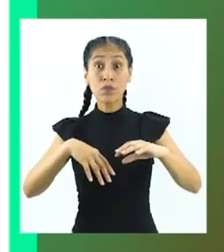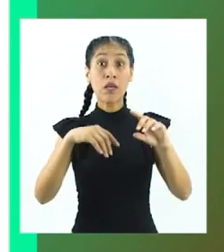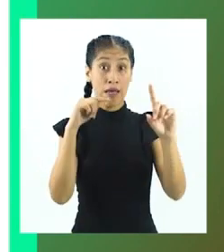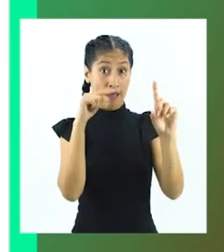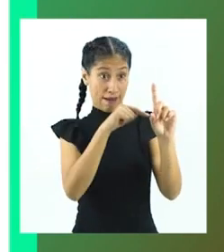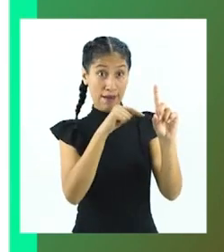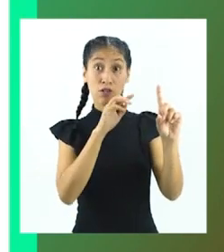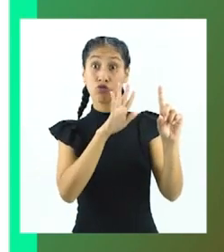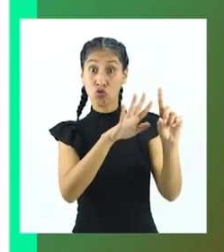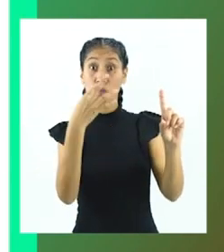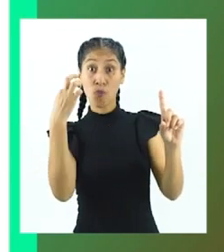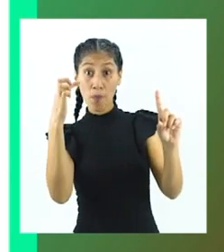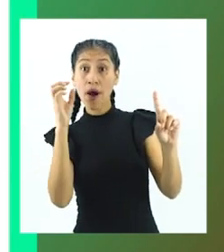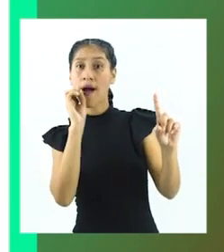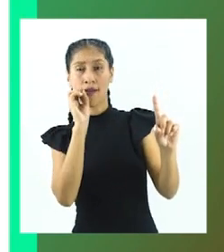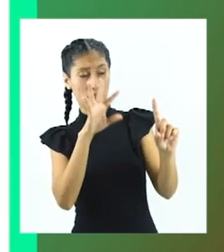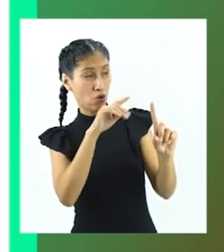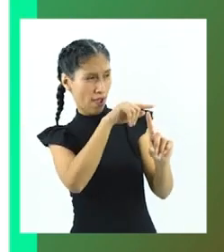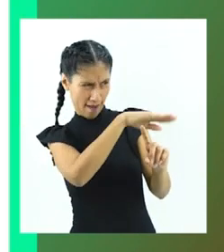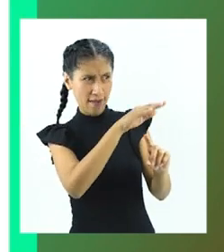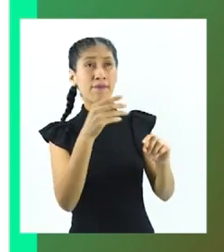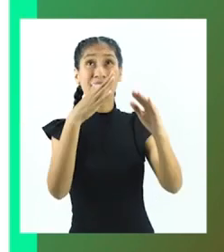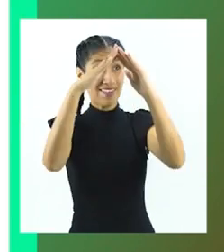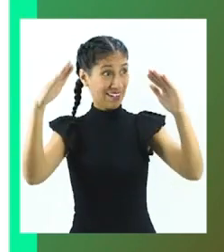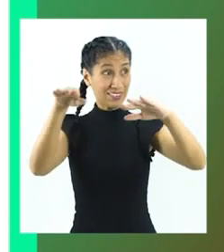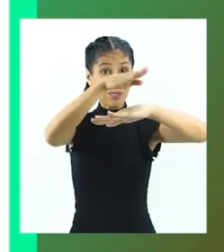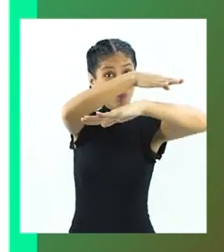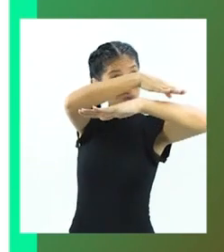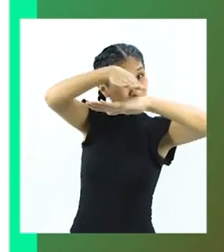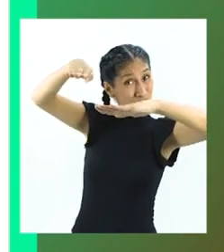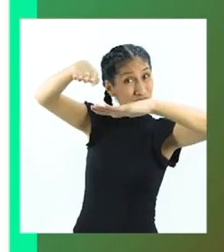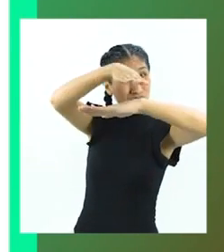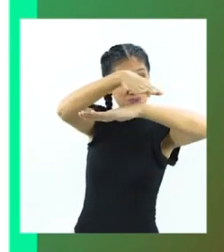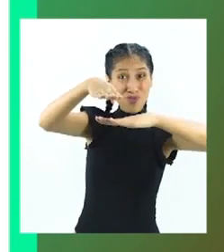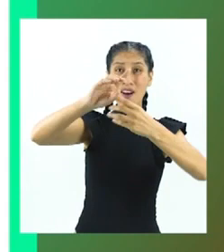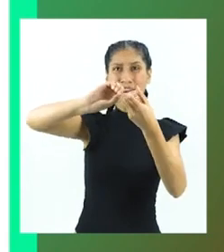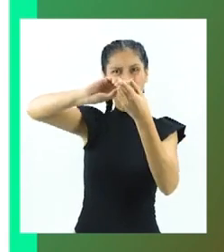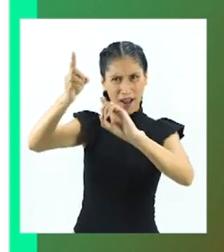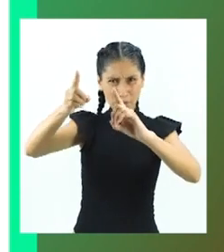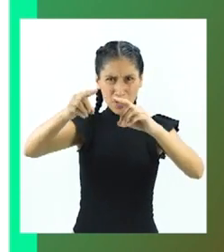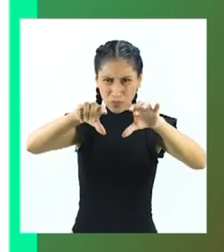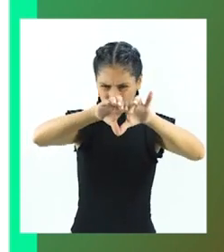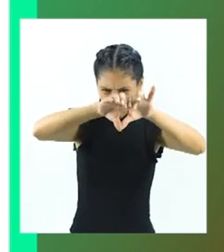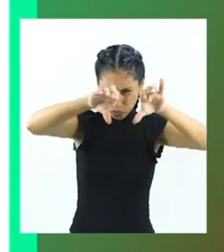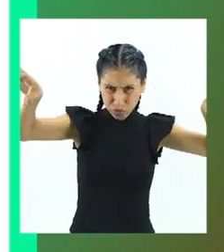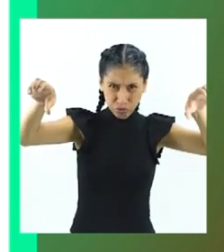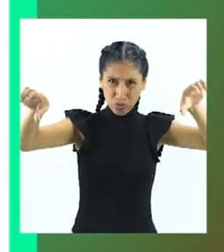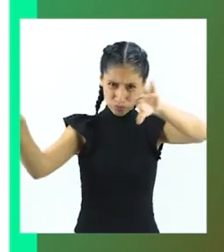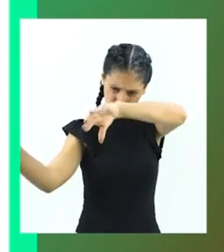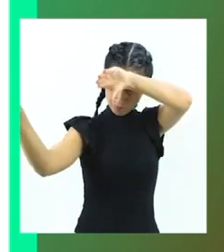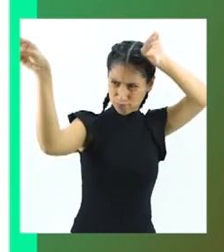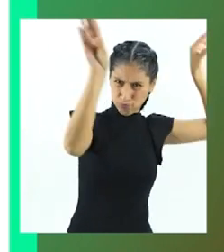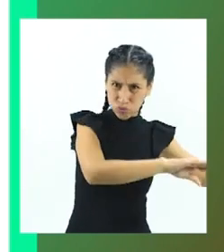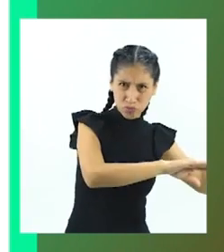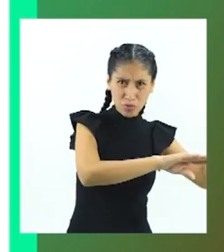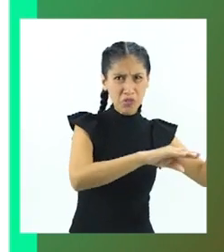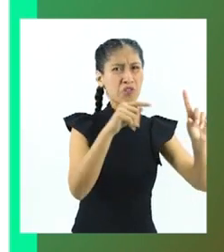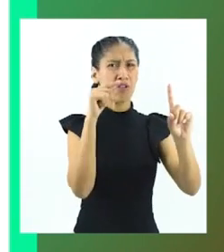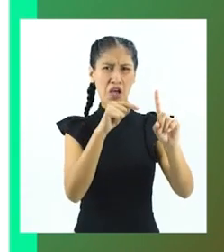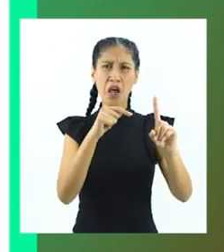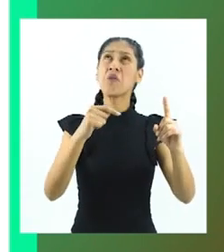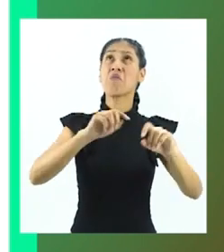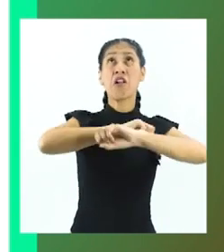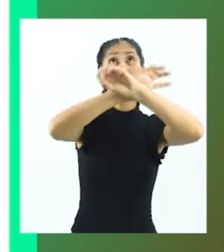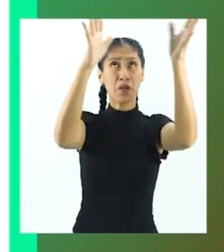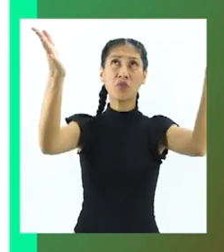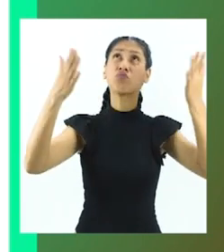Cristian, su papá le dio el encargo de cambiar las calaminas del techo de su casa. Estuvo realizando la actividad durante el día para aprovechar que